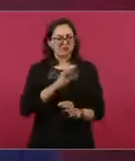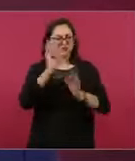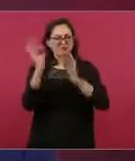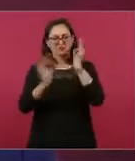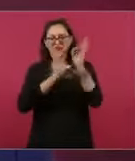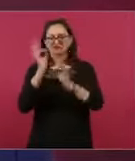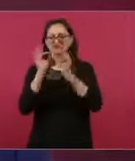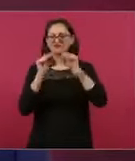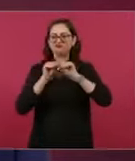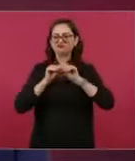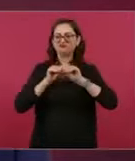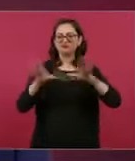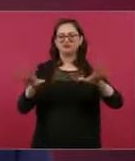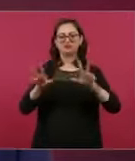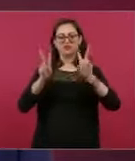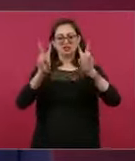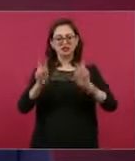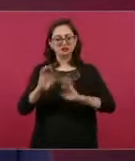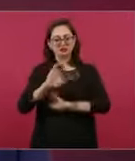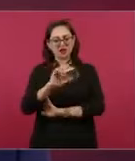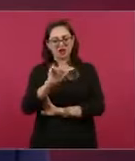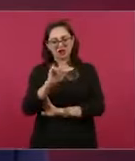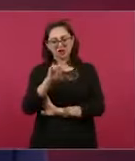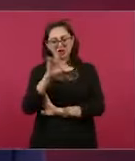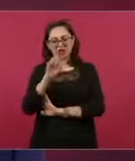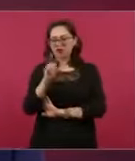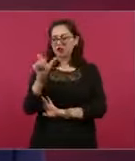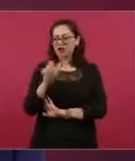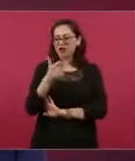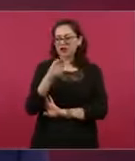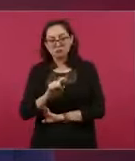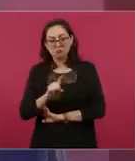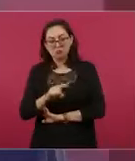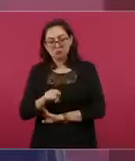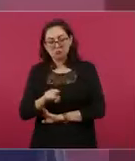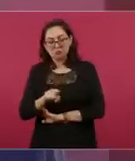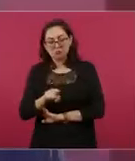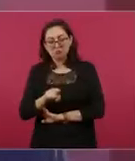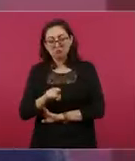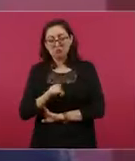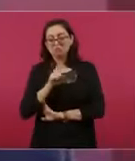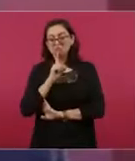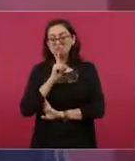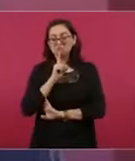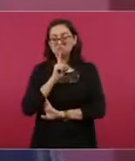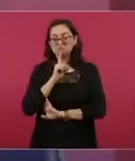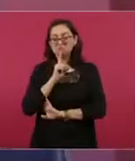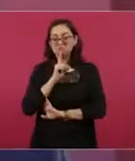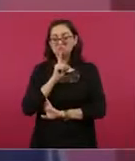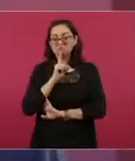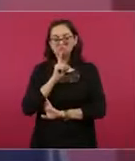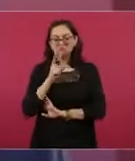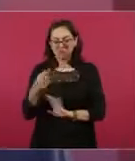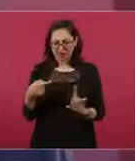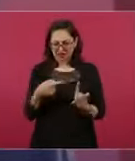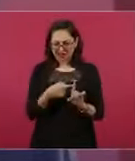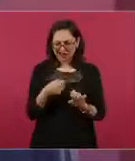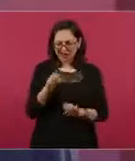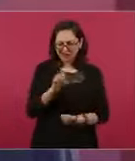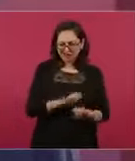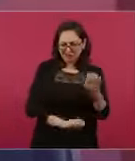realmente empresario y estuviese a cargo de una empresa,